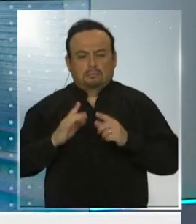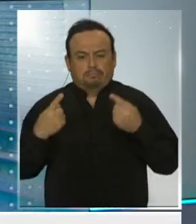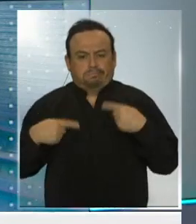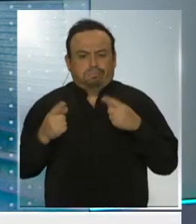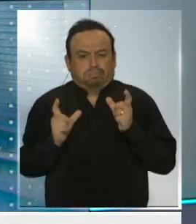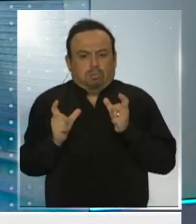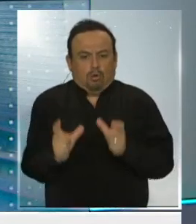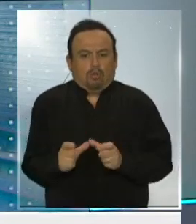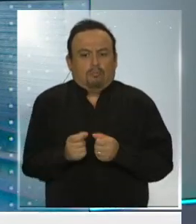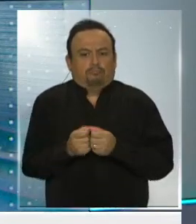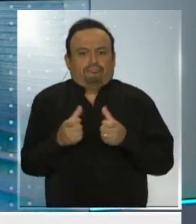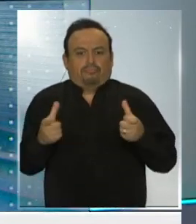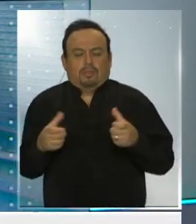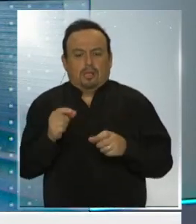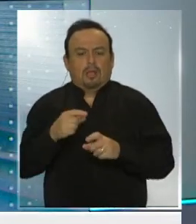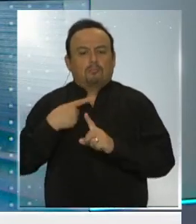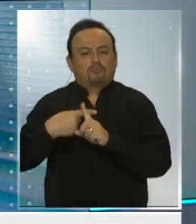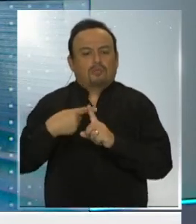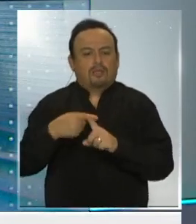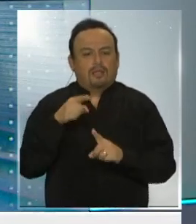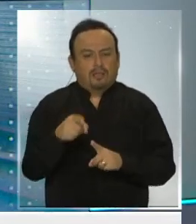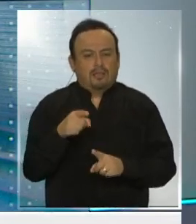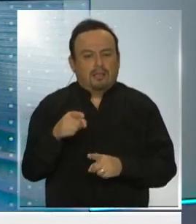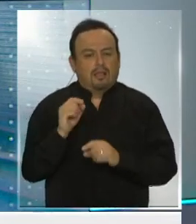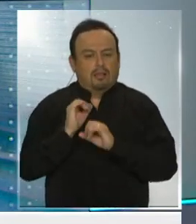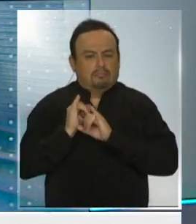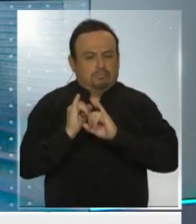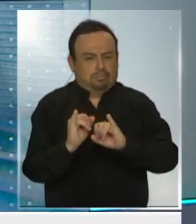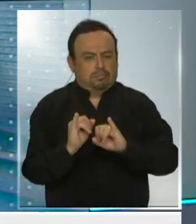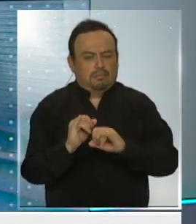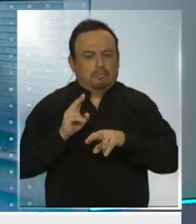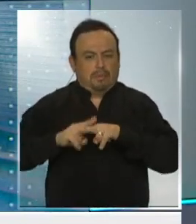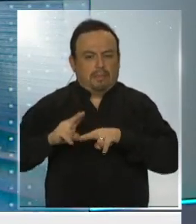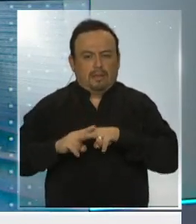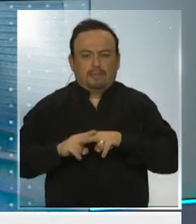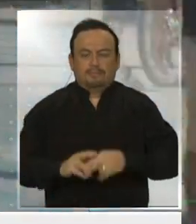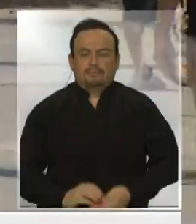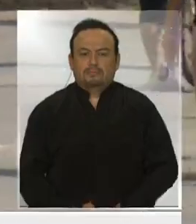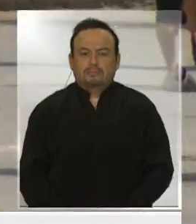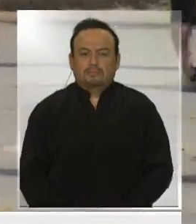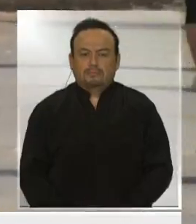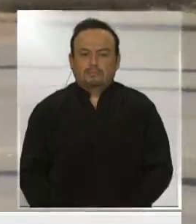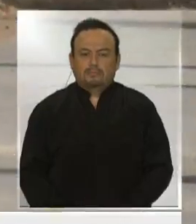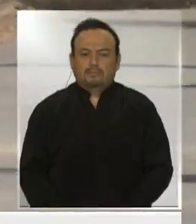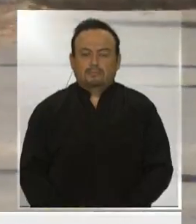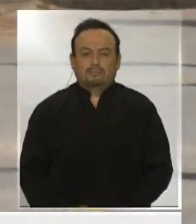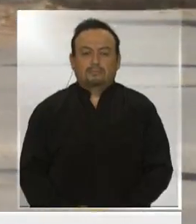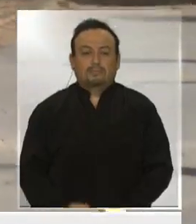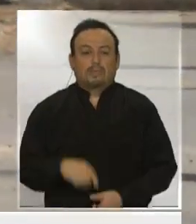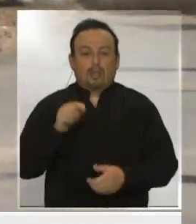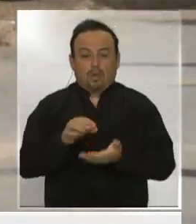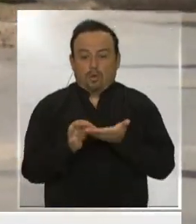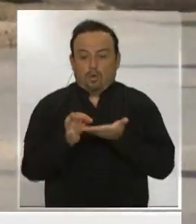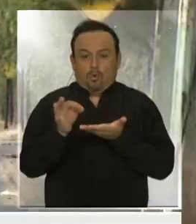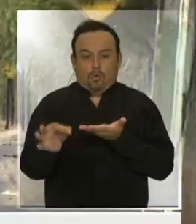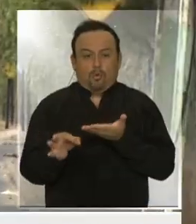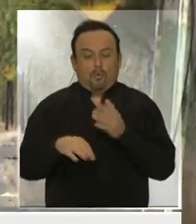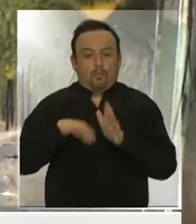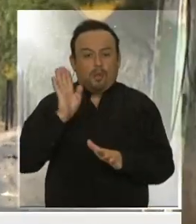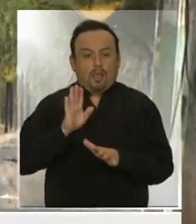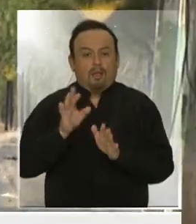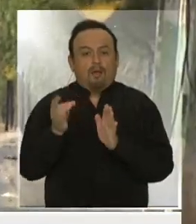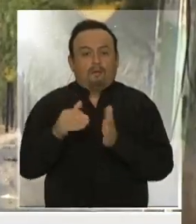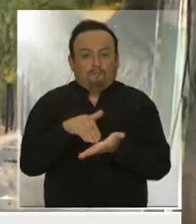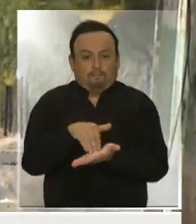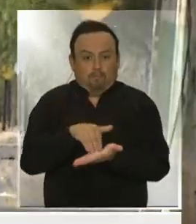el aumento de los casos positivos. Veamos más en la nota preparada por Fabián Sánchez. Es una de las comunas consideradas más